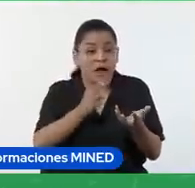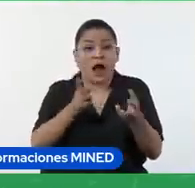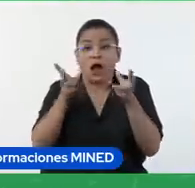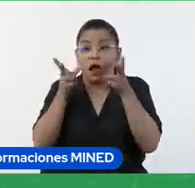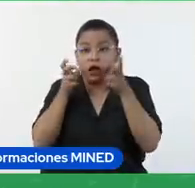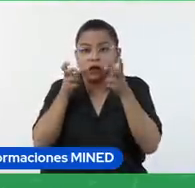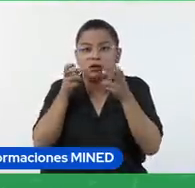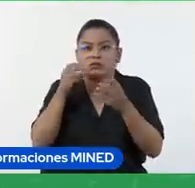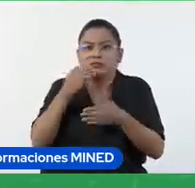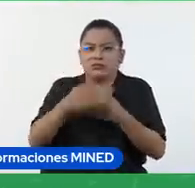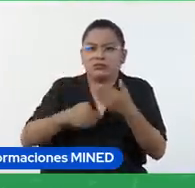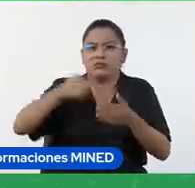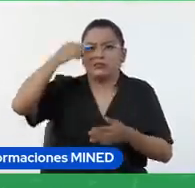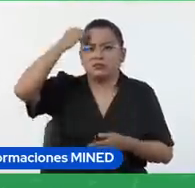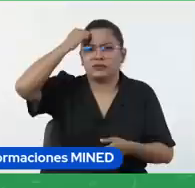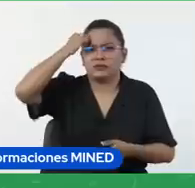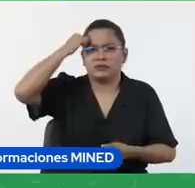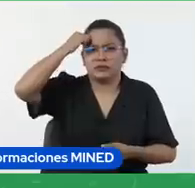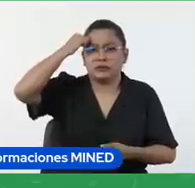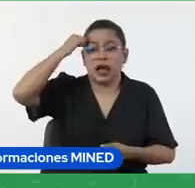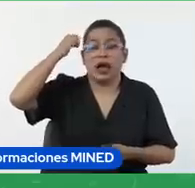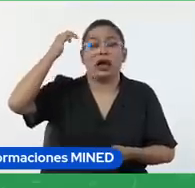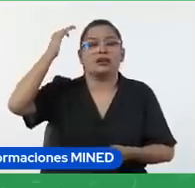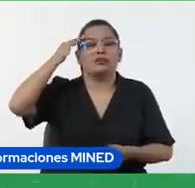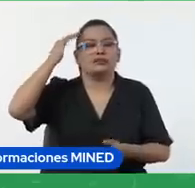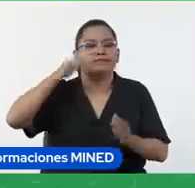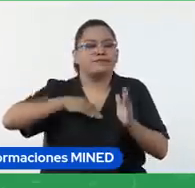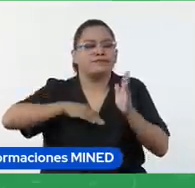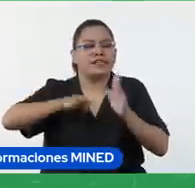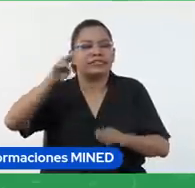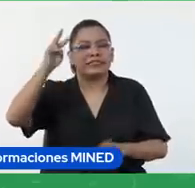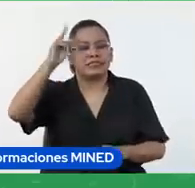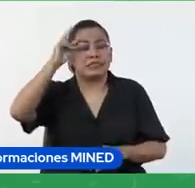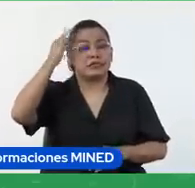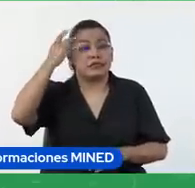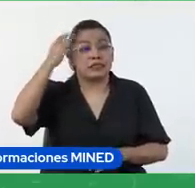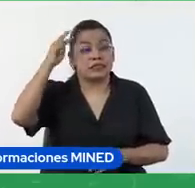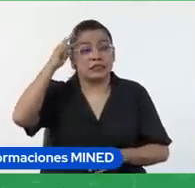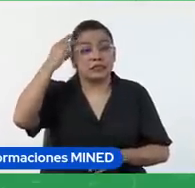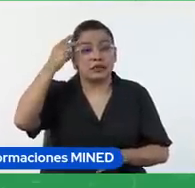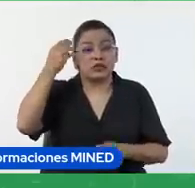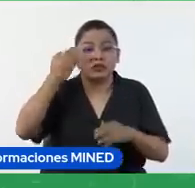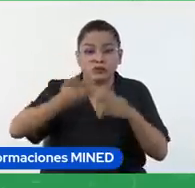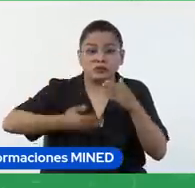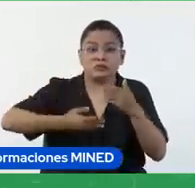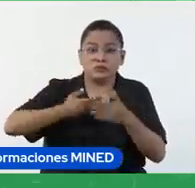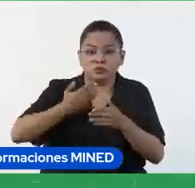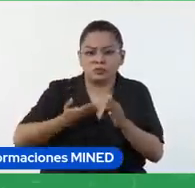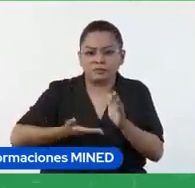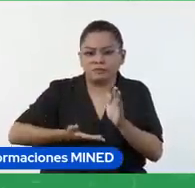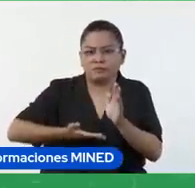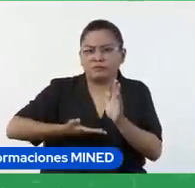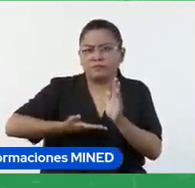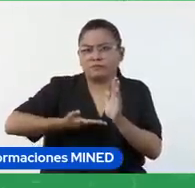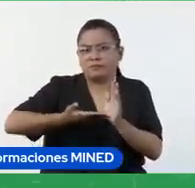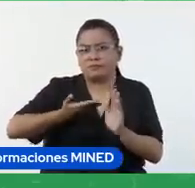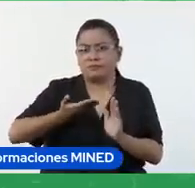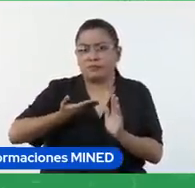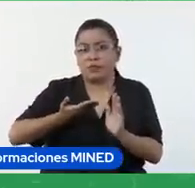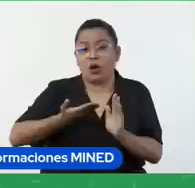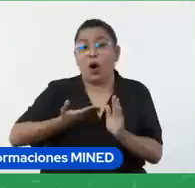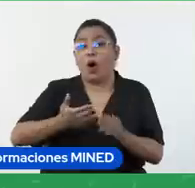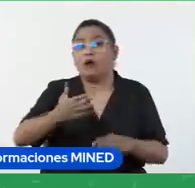qué aprendizajes resultaron más significativos si hubo evolución en el proceso de aprendizaje si hubo